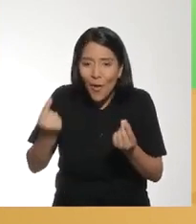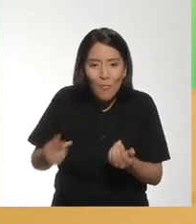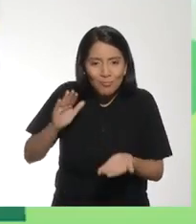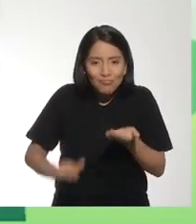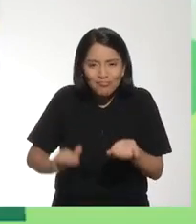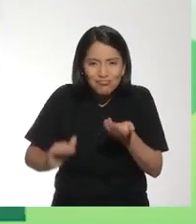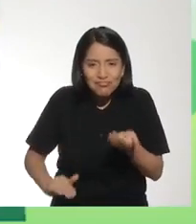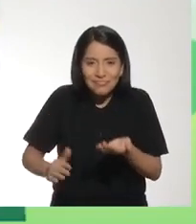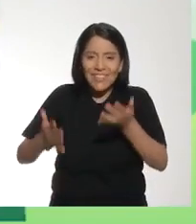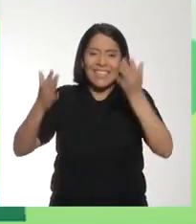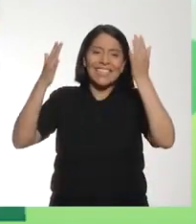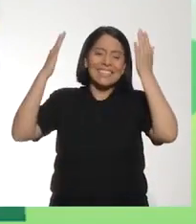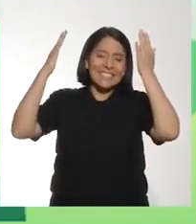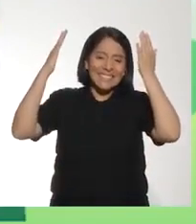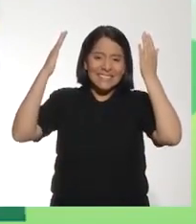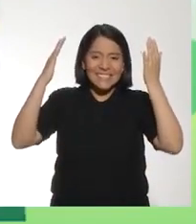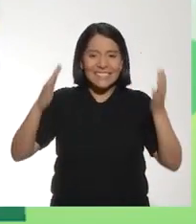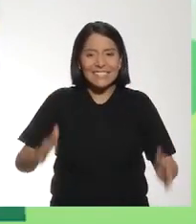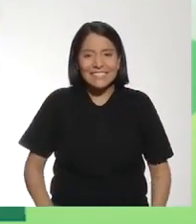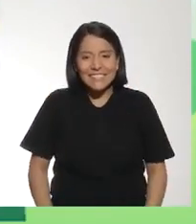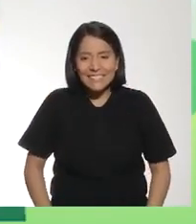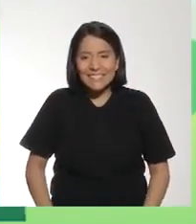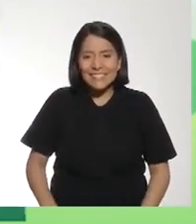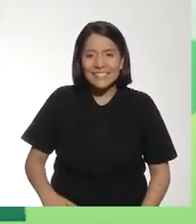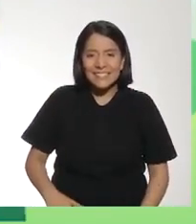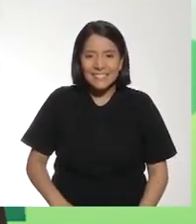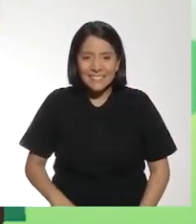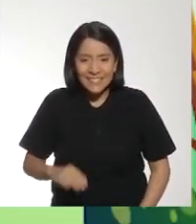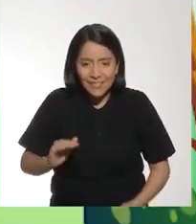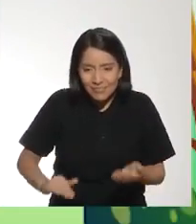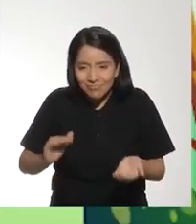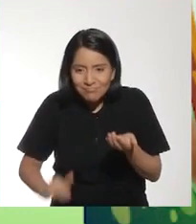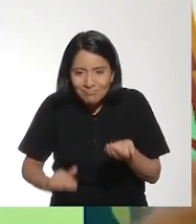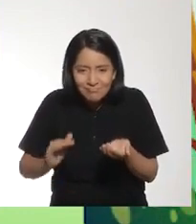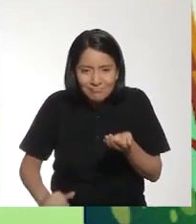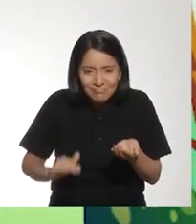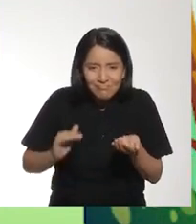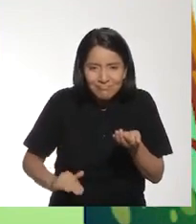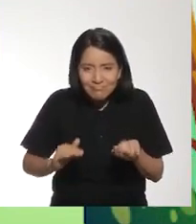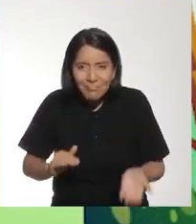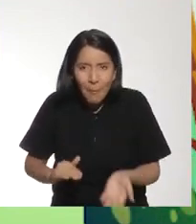¡Va a ir! ¡Va a ¡Va ¡Date!